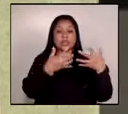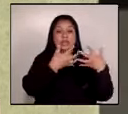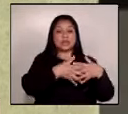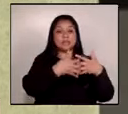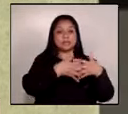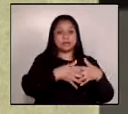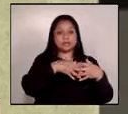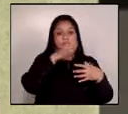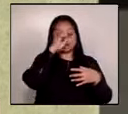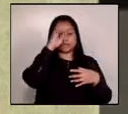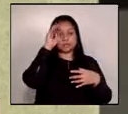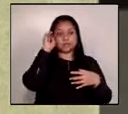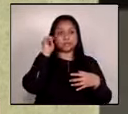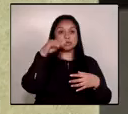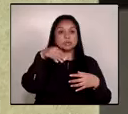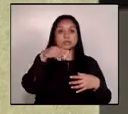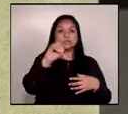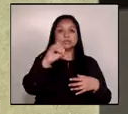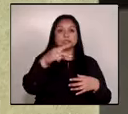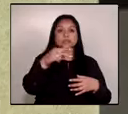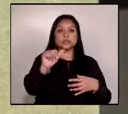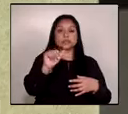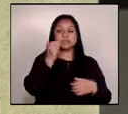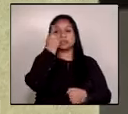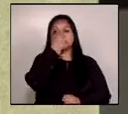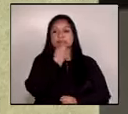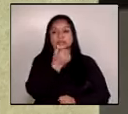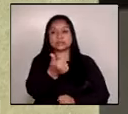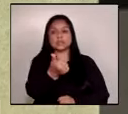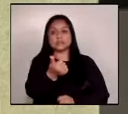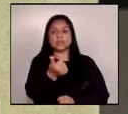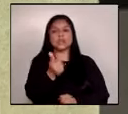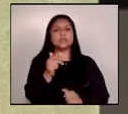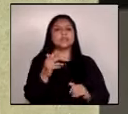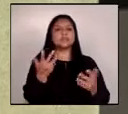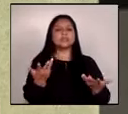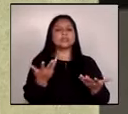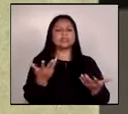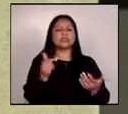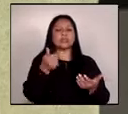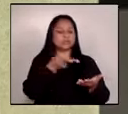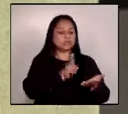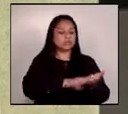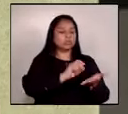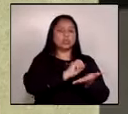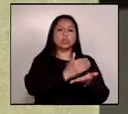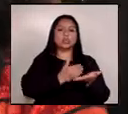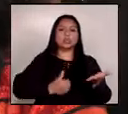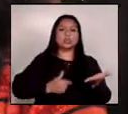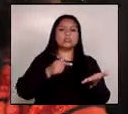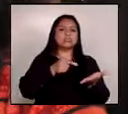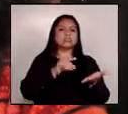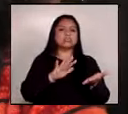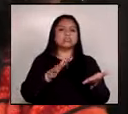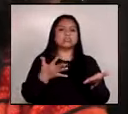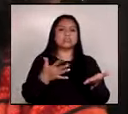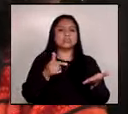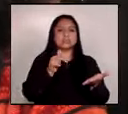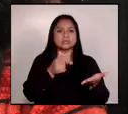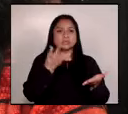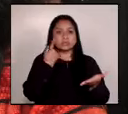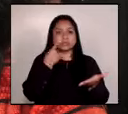Moca S.A. este contrato es un contrato que se suscribió